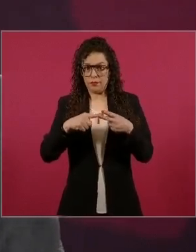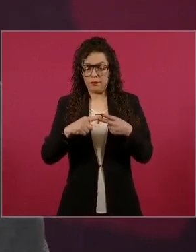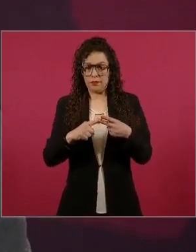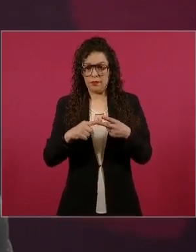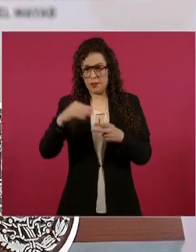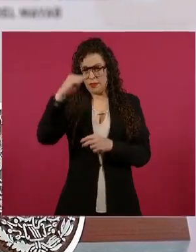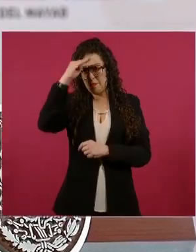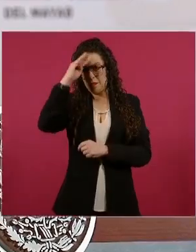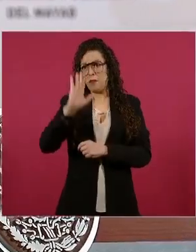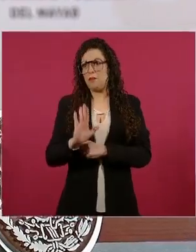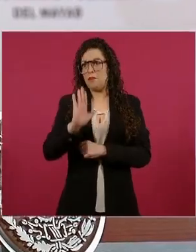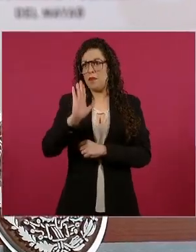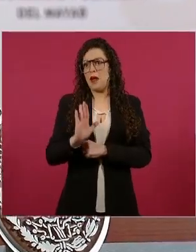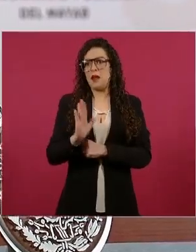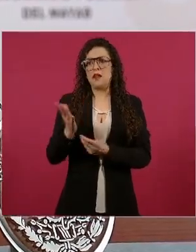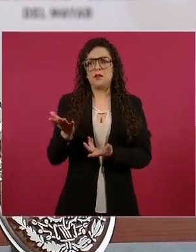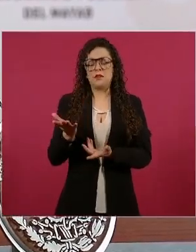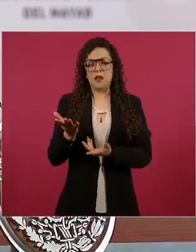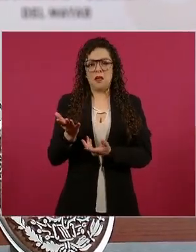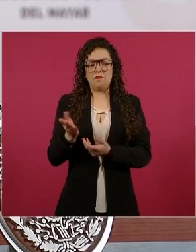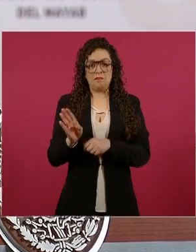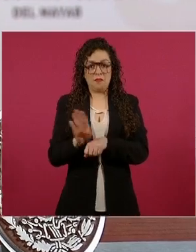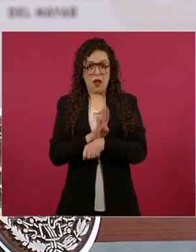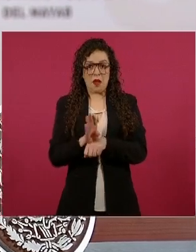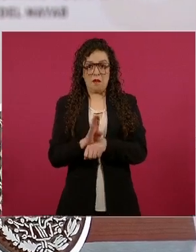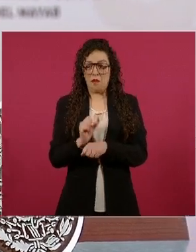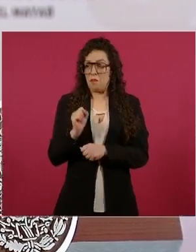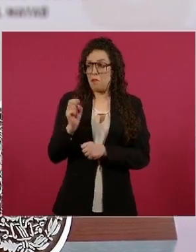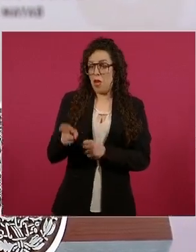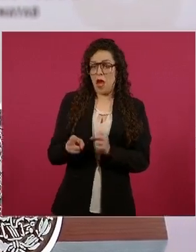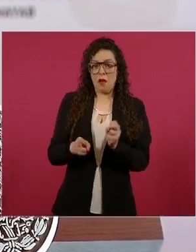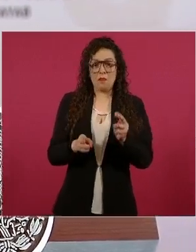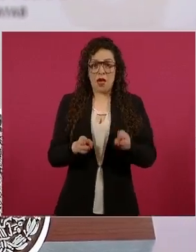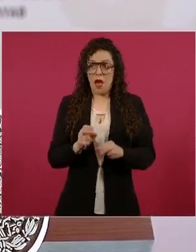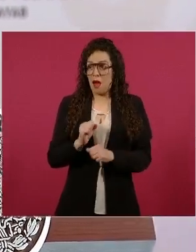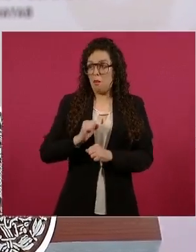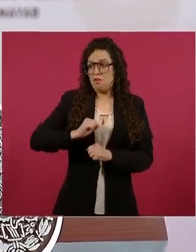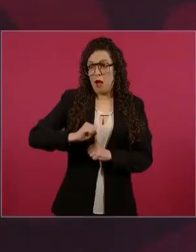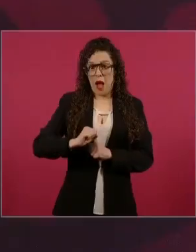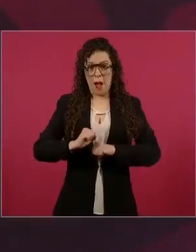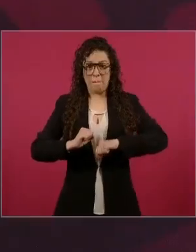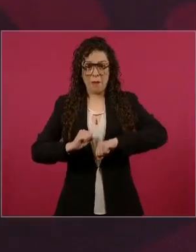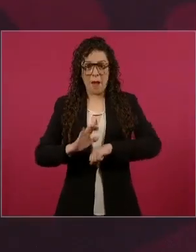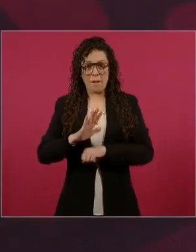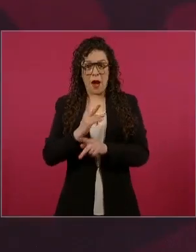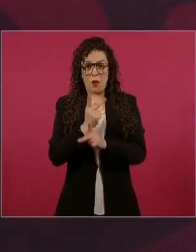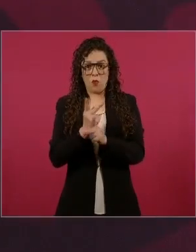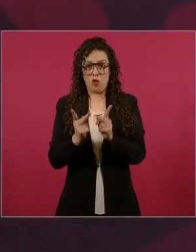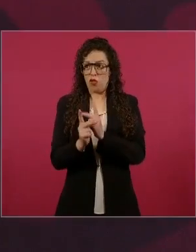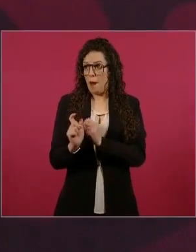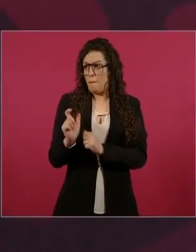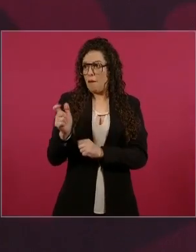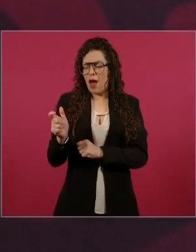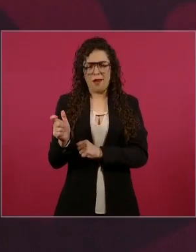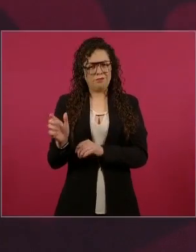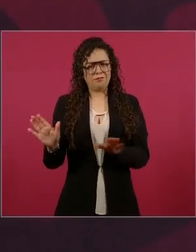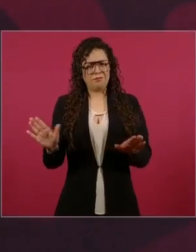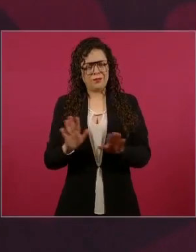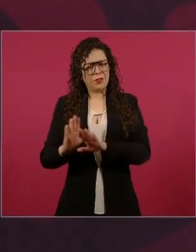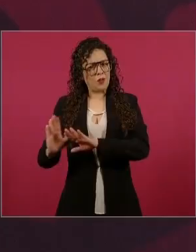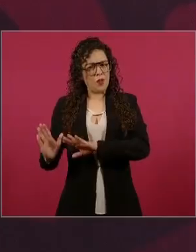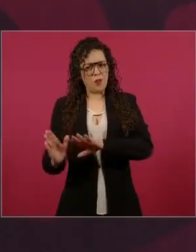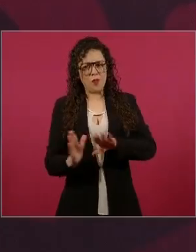no son privilegios, no es un asunto que tenga que ver con el mercantilismo,